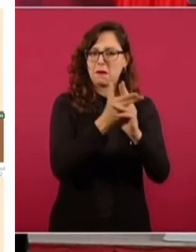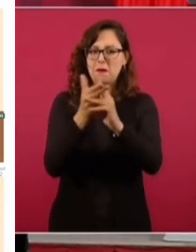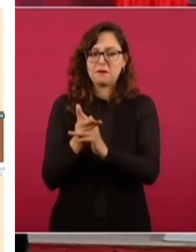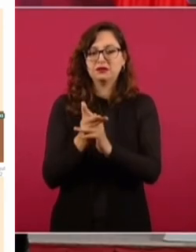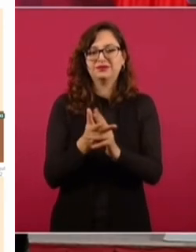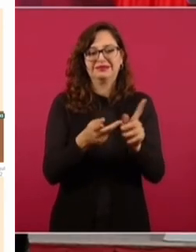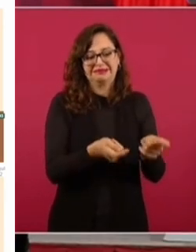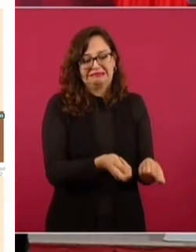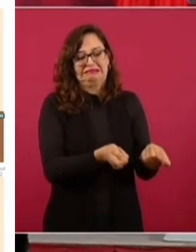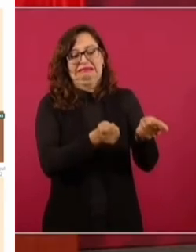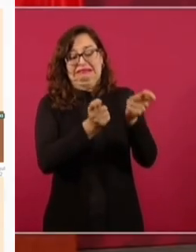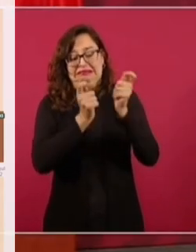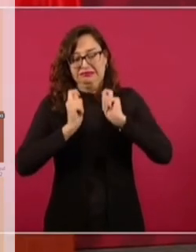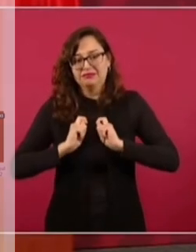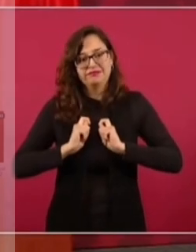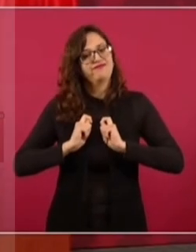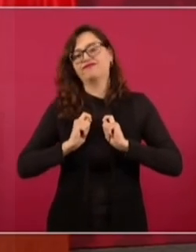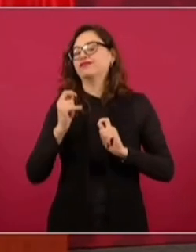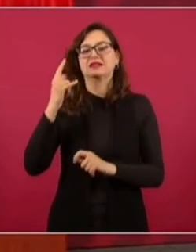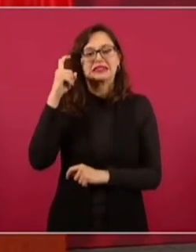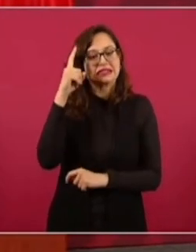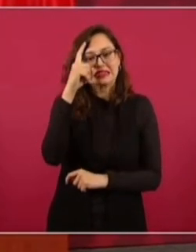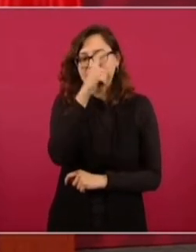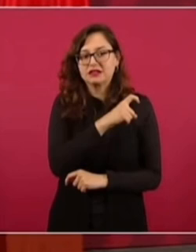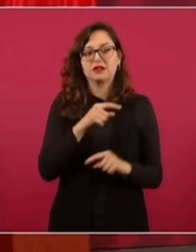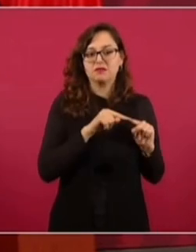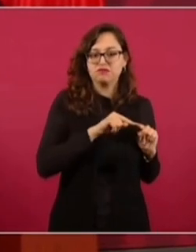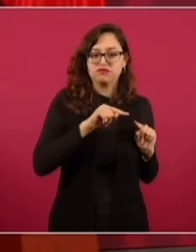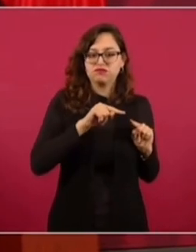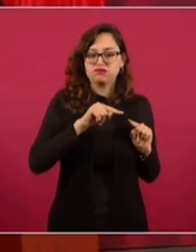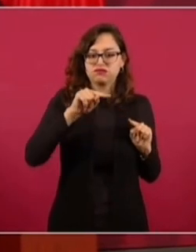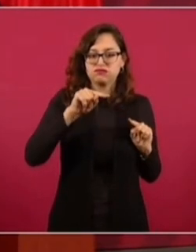Nos costó, porque miren cómo iba.